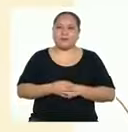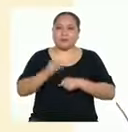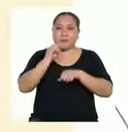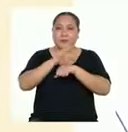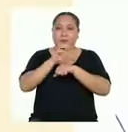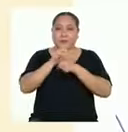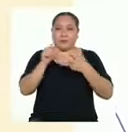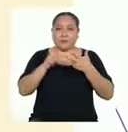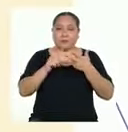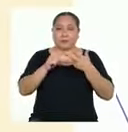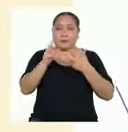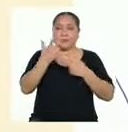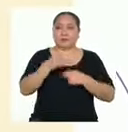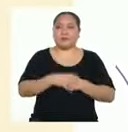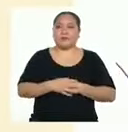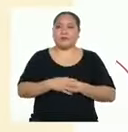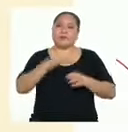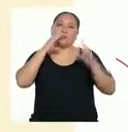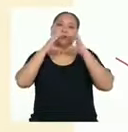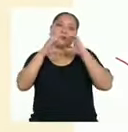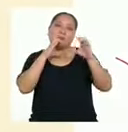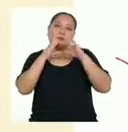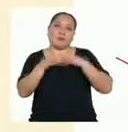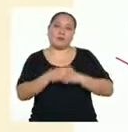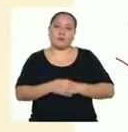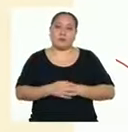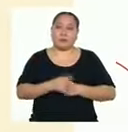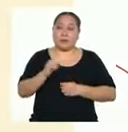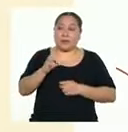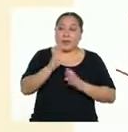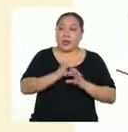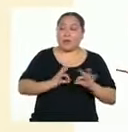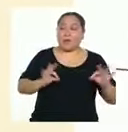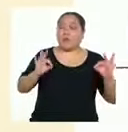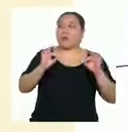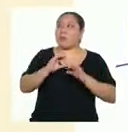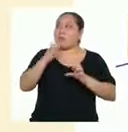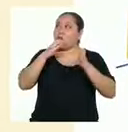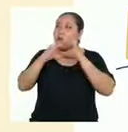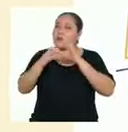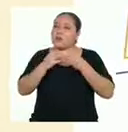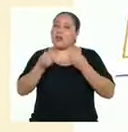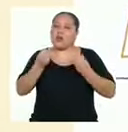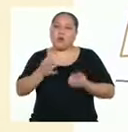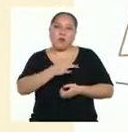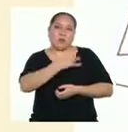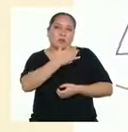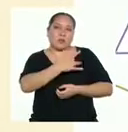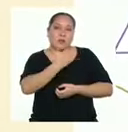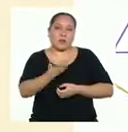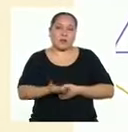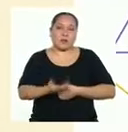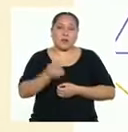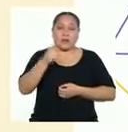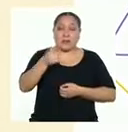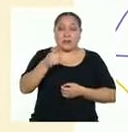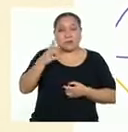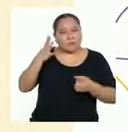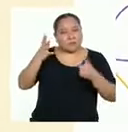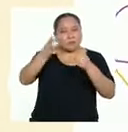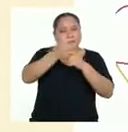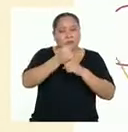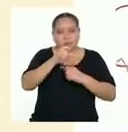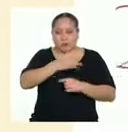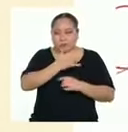Recomendación tres. Conversar. Es muy importante conversar respecto a cómo nos sentimos. Así podremos lograr,